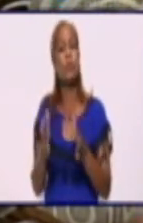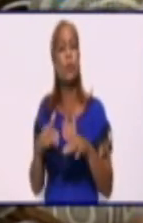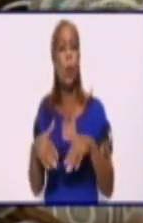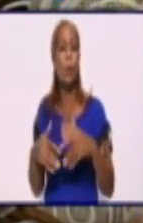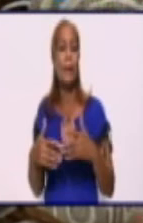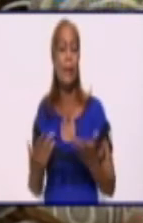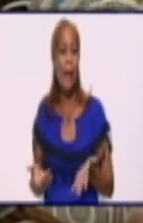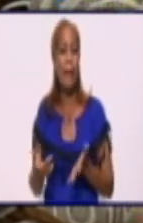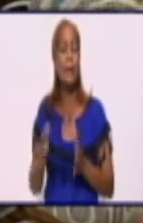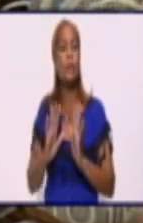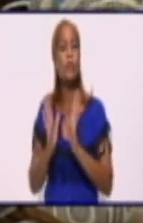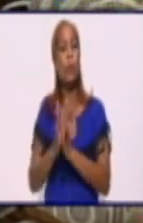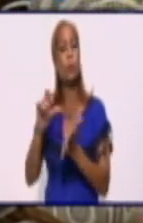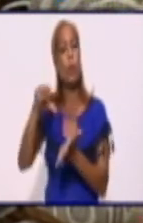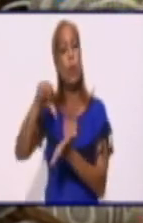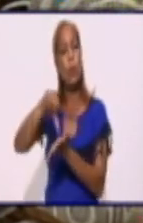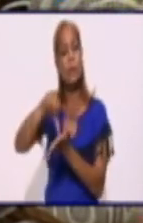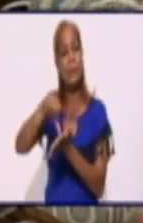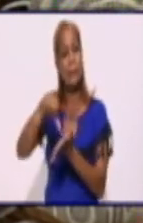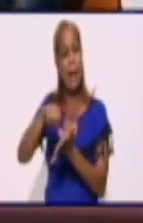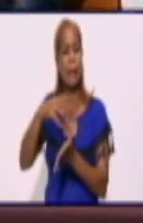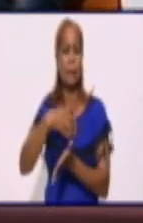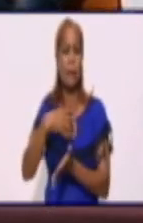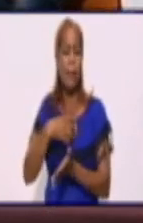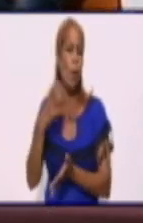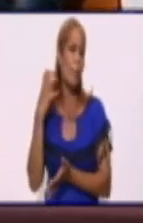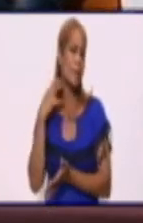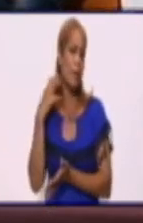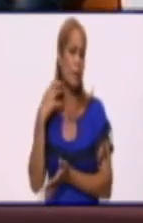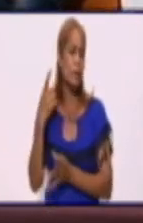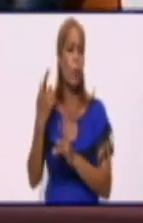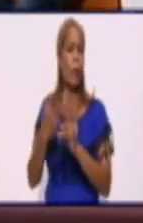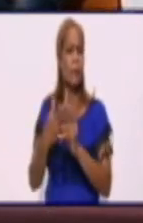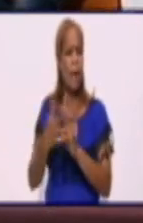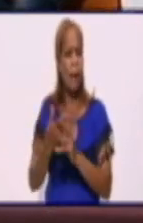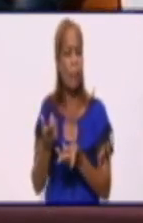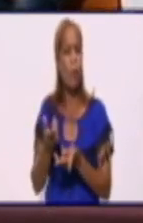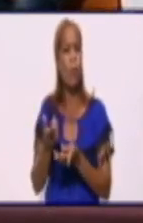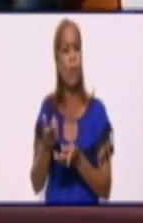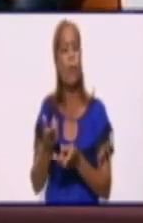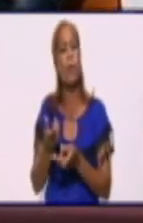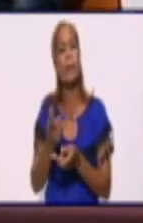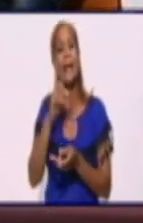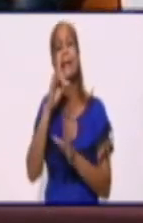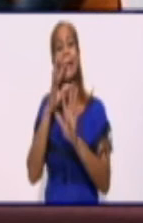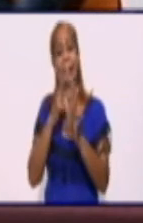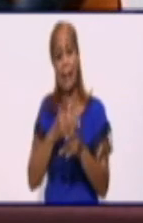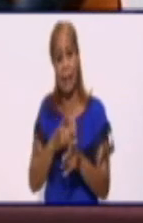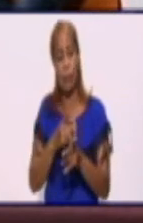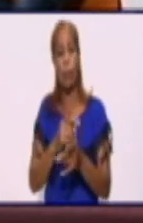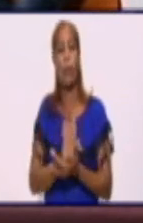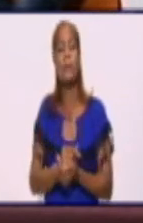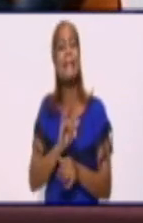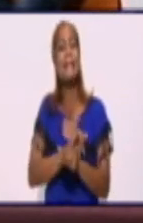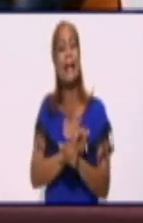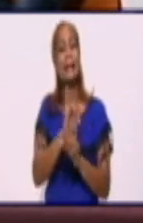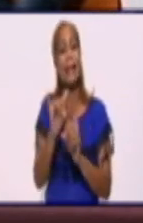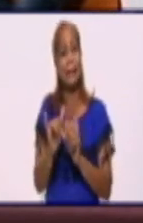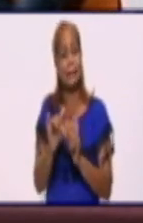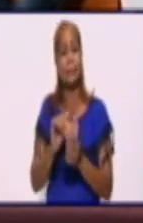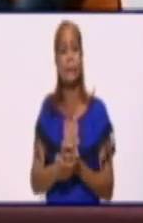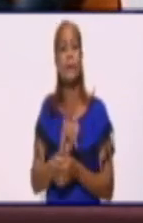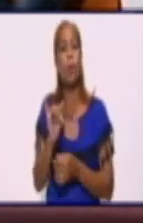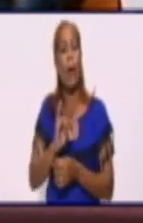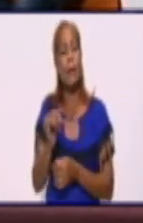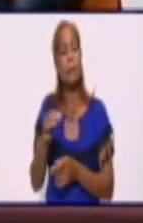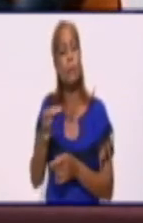en los emplazamientos de Bayamo, Manzanillo, Niquero, Las Mercedes, Santa Rita y San Ramón. Es la generación distribuida en